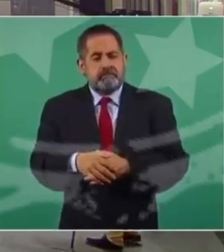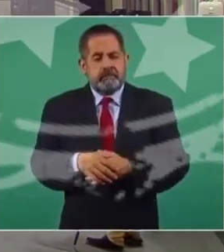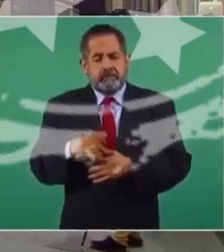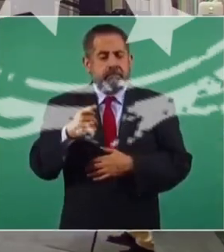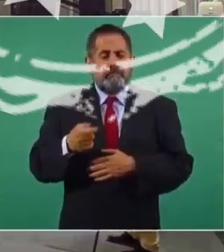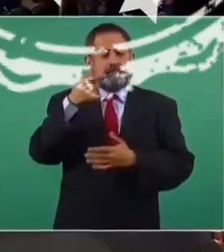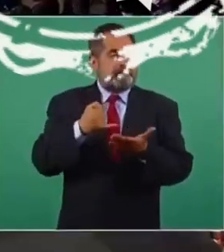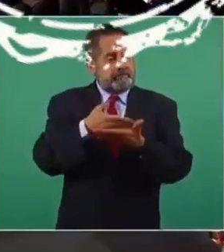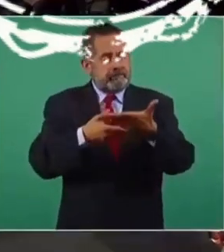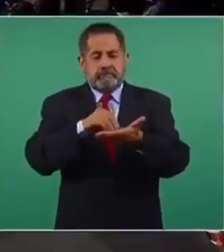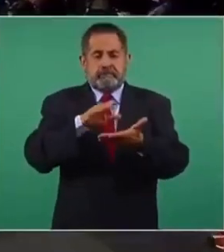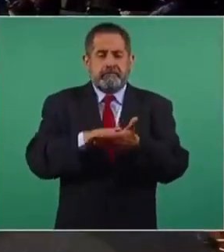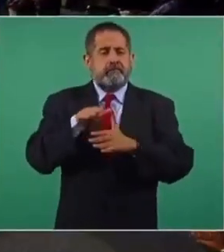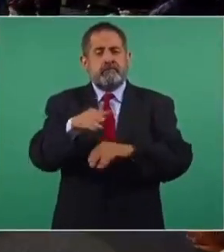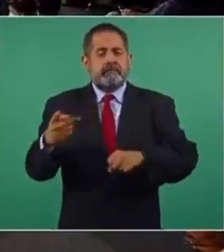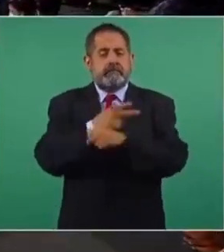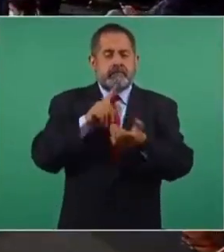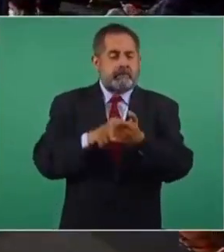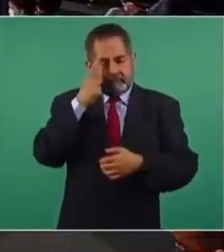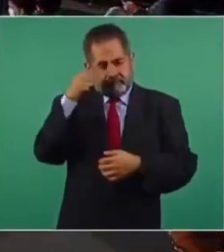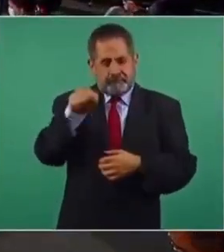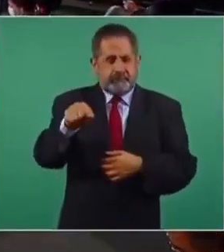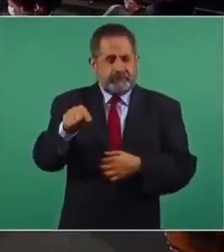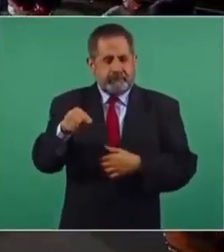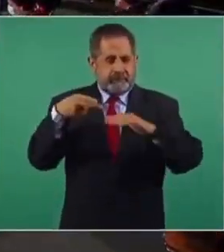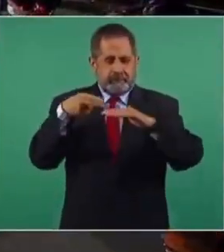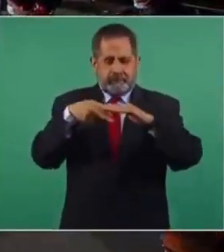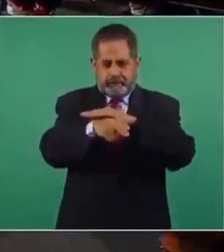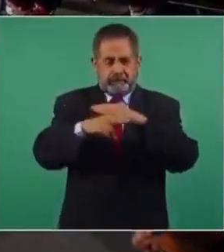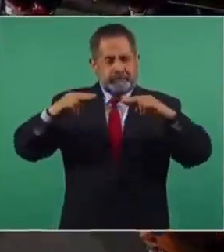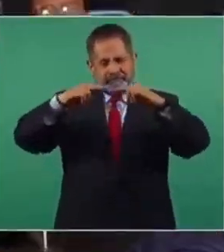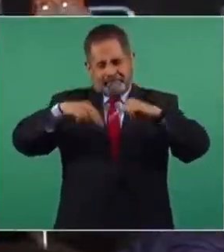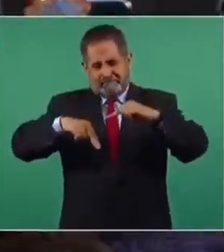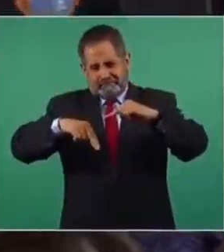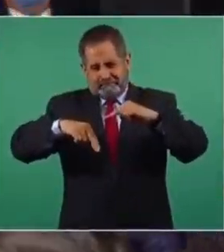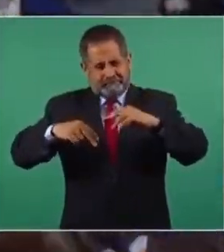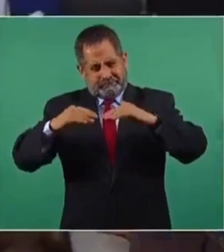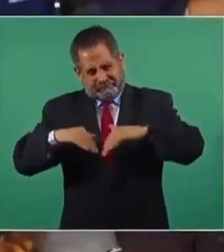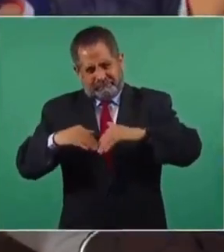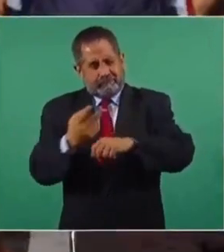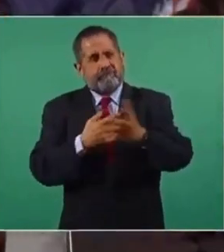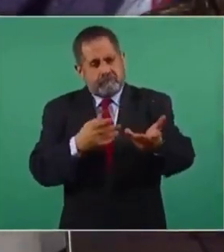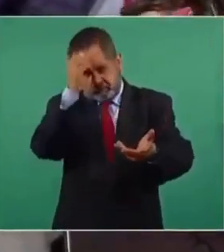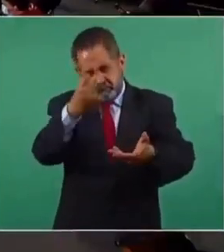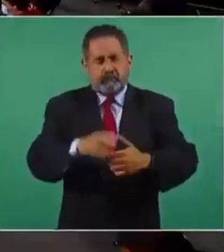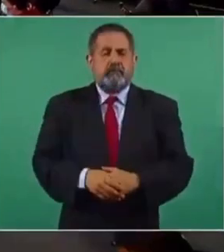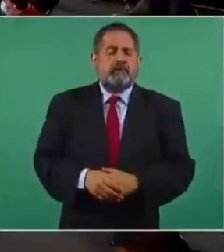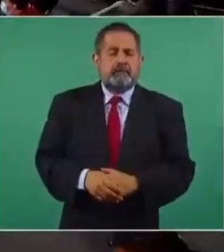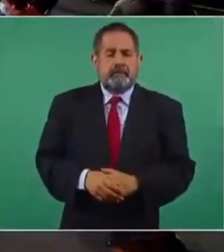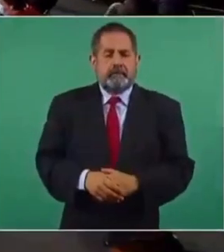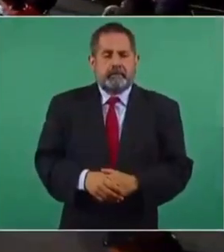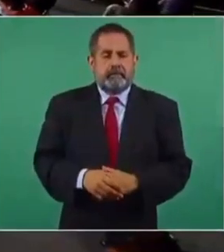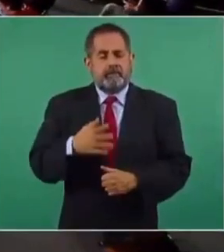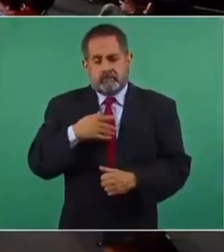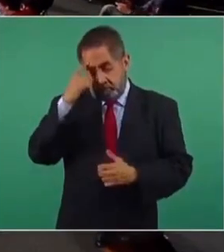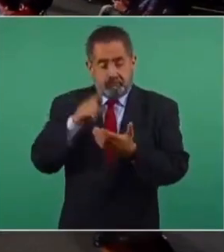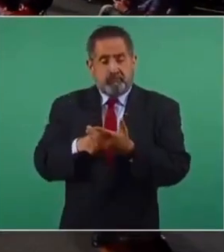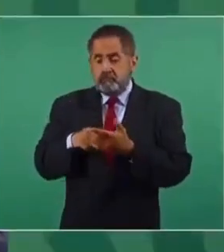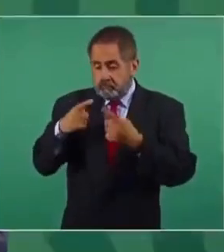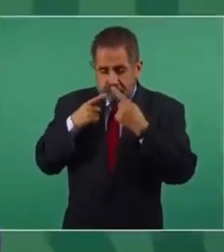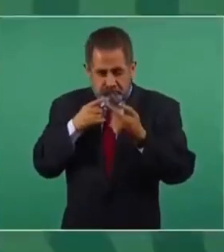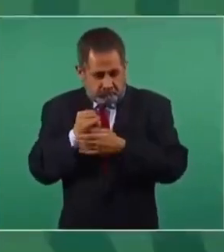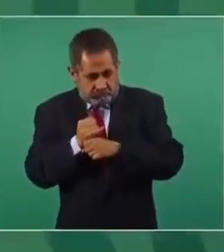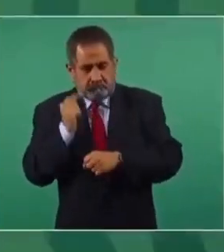El dictamen que hay del peritaje sobre las causas que tuvieron para que se desplomara esta trabe en la línea 12. Pues yo creo que el dictamen